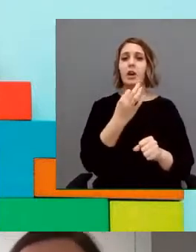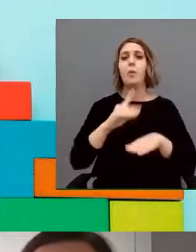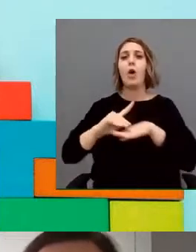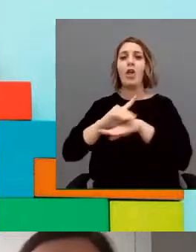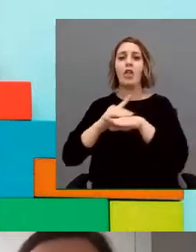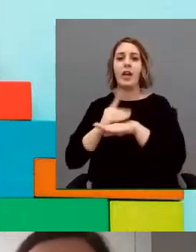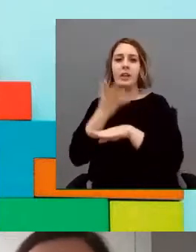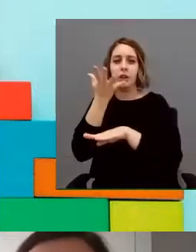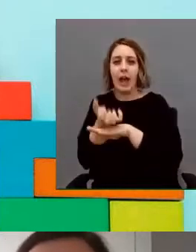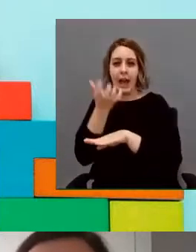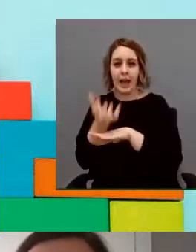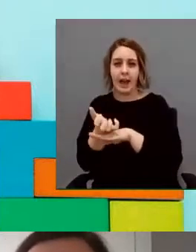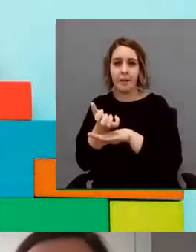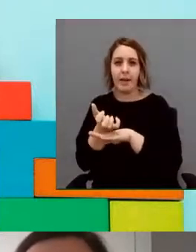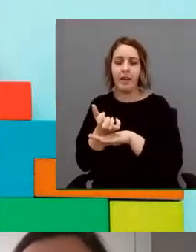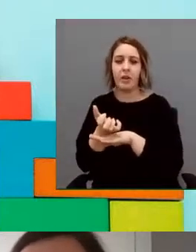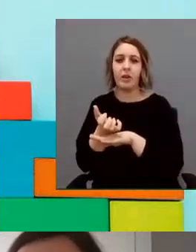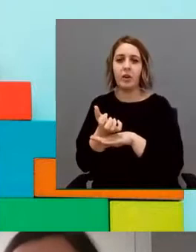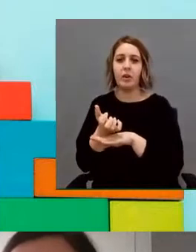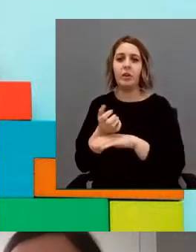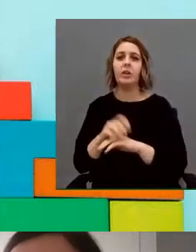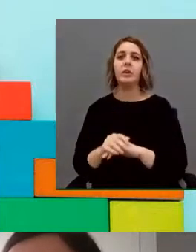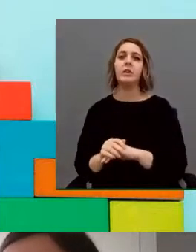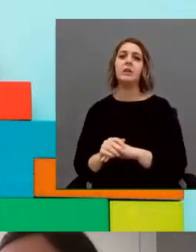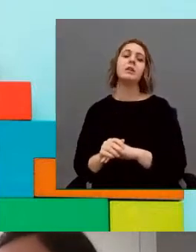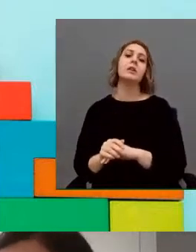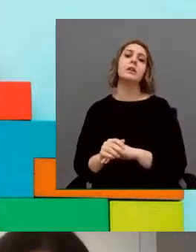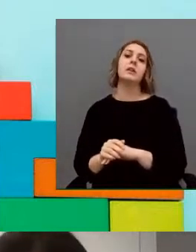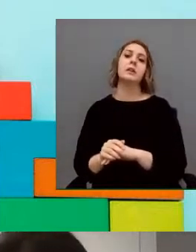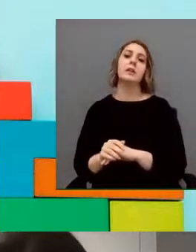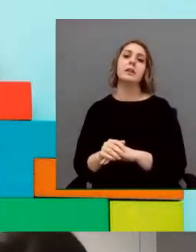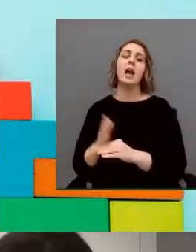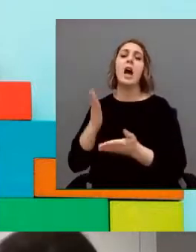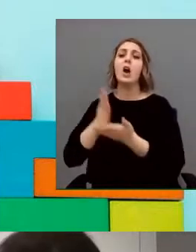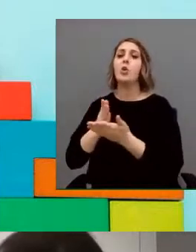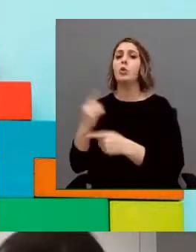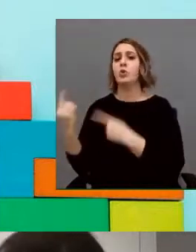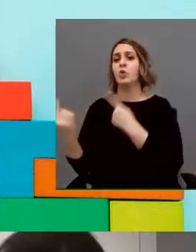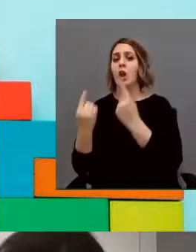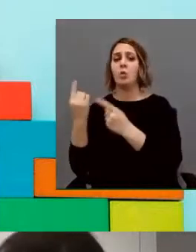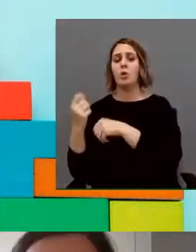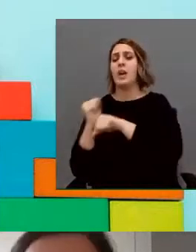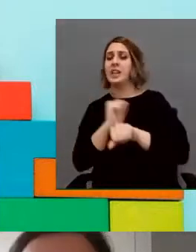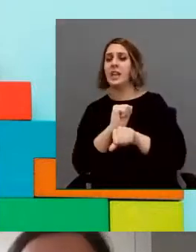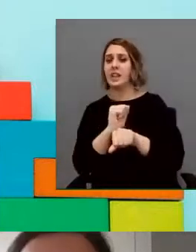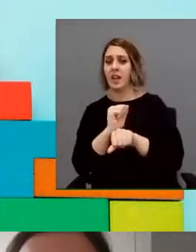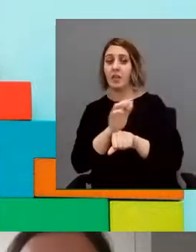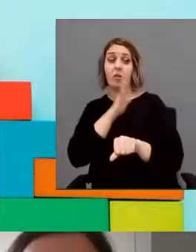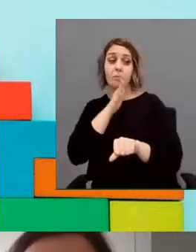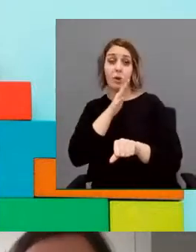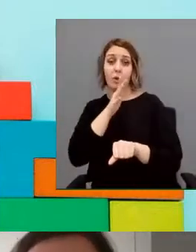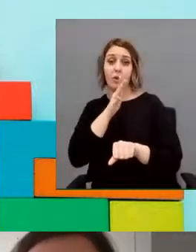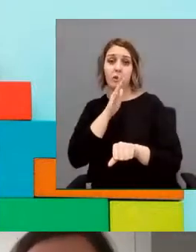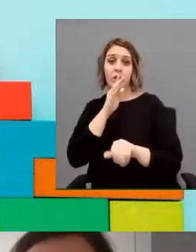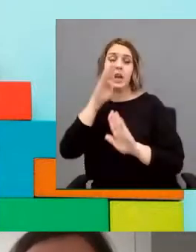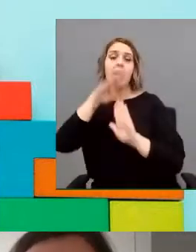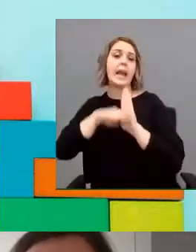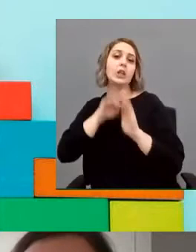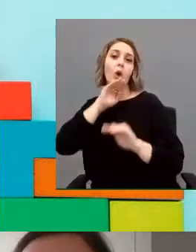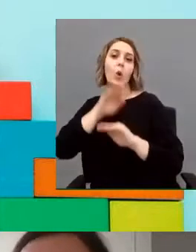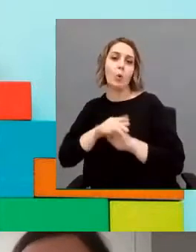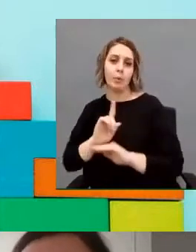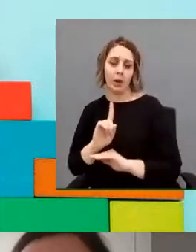Le han rechazado en algunos cursos porque no cumplía bien los requisitos